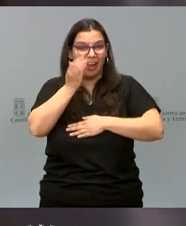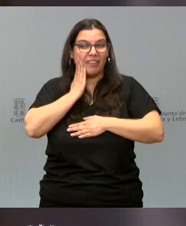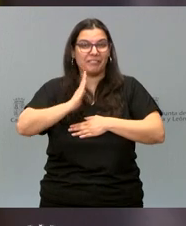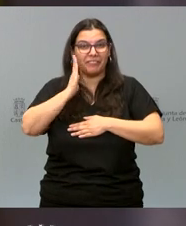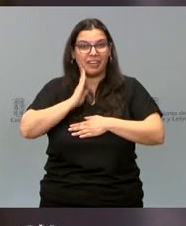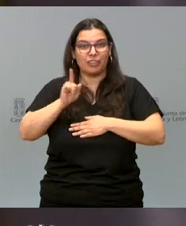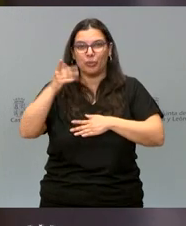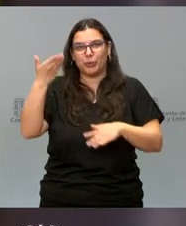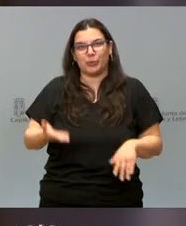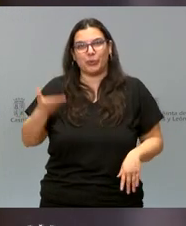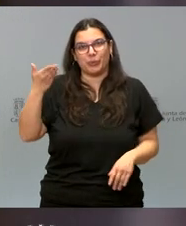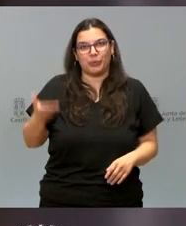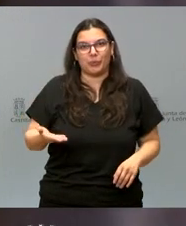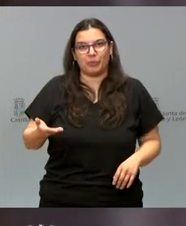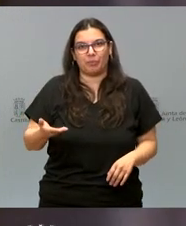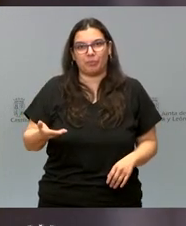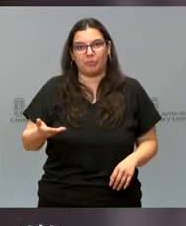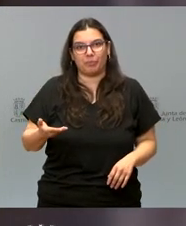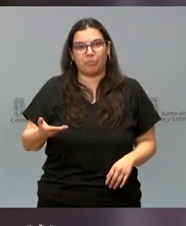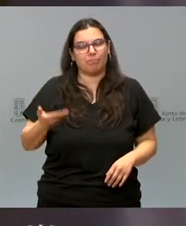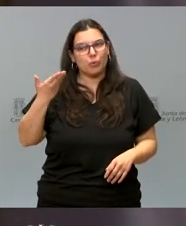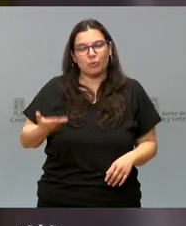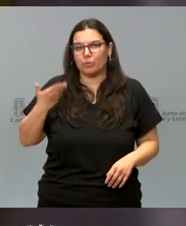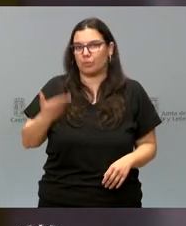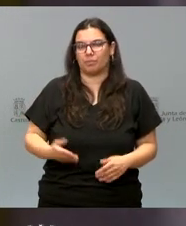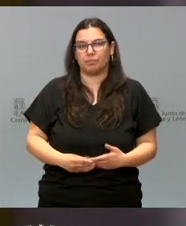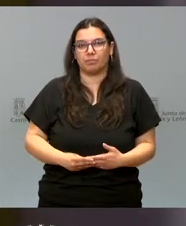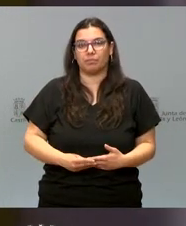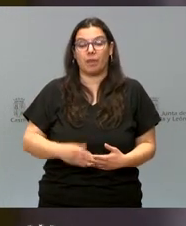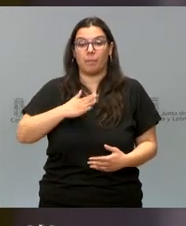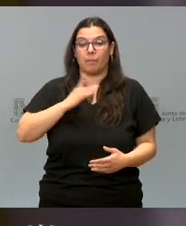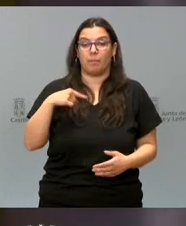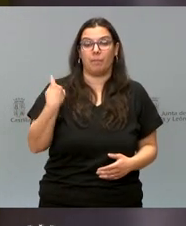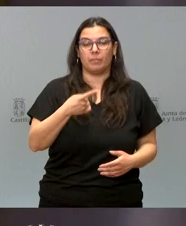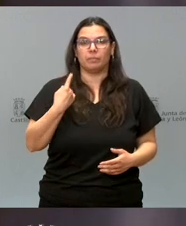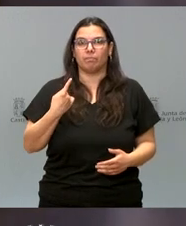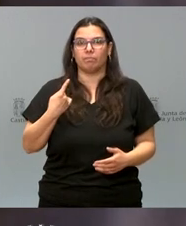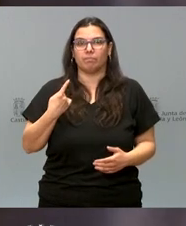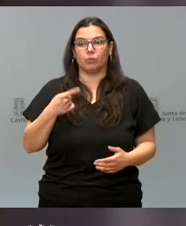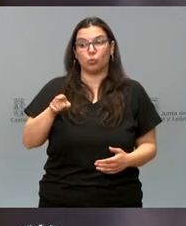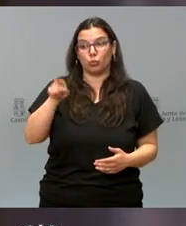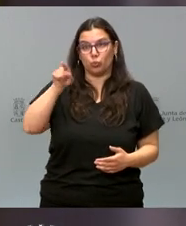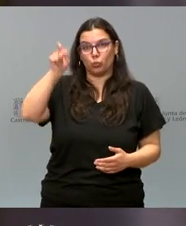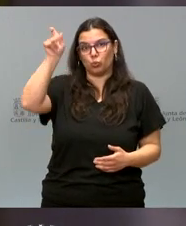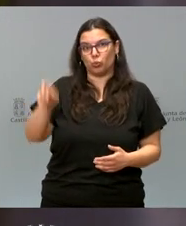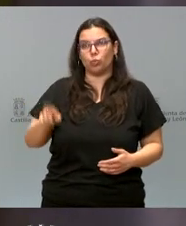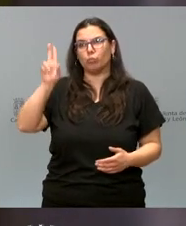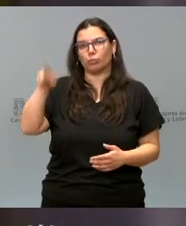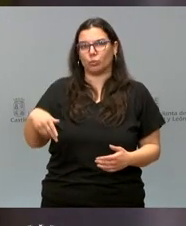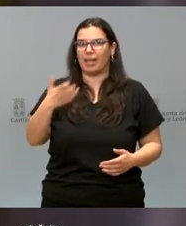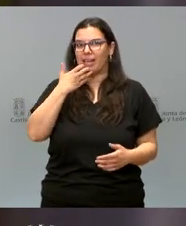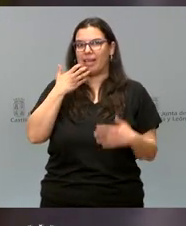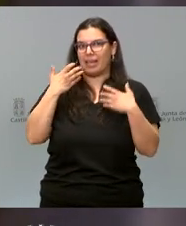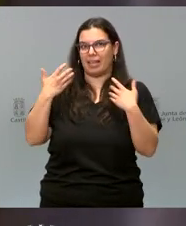imprescindibles, han sido fundamentales y, desde luego, para nosotros eres hoy también un ejemplo.